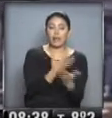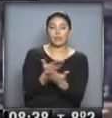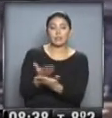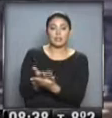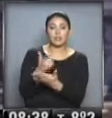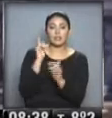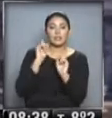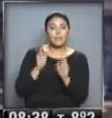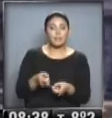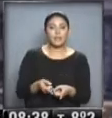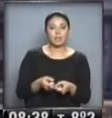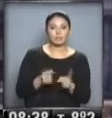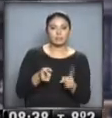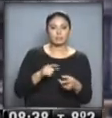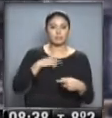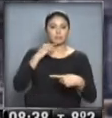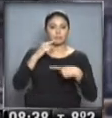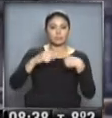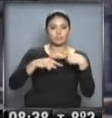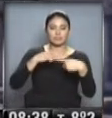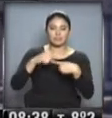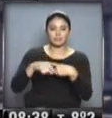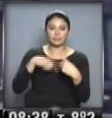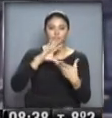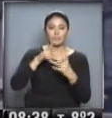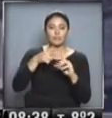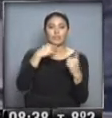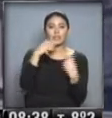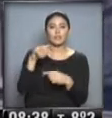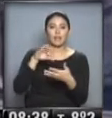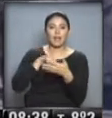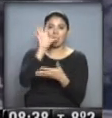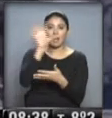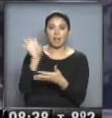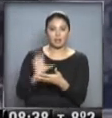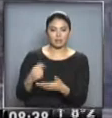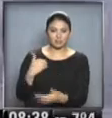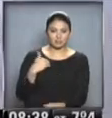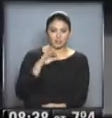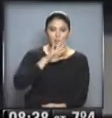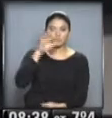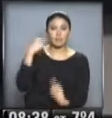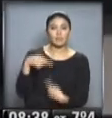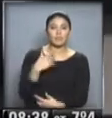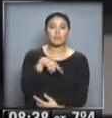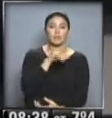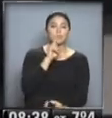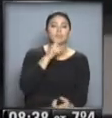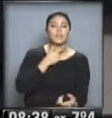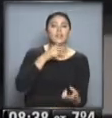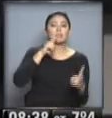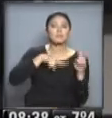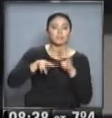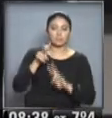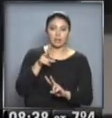transitando los diferentes puntos de la República Argentina, los diferentes distritos, buscando lo que en